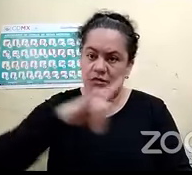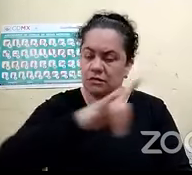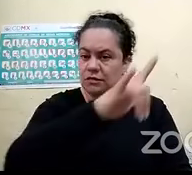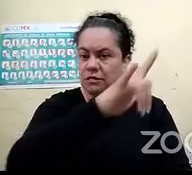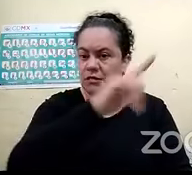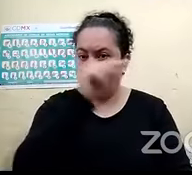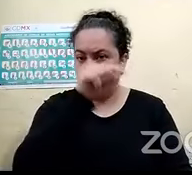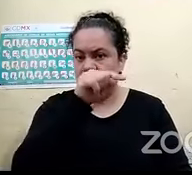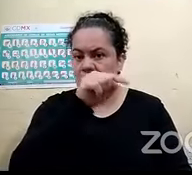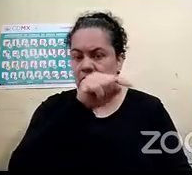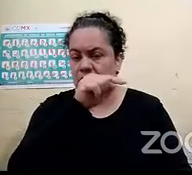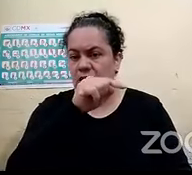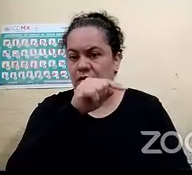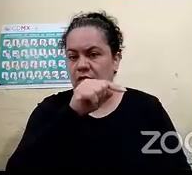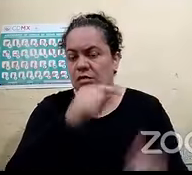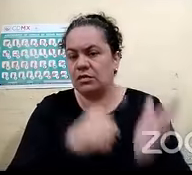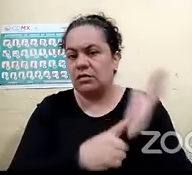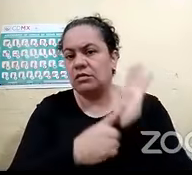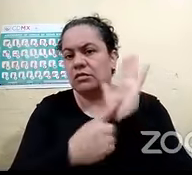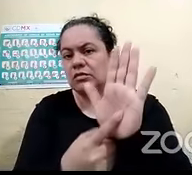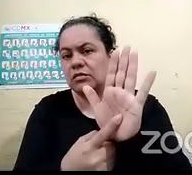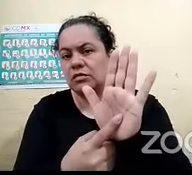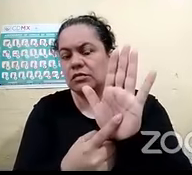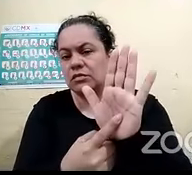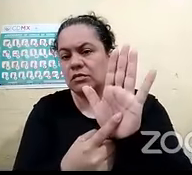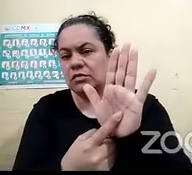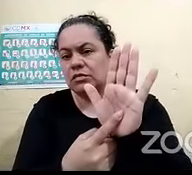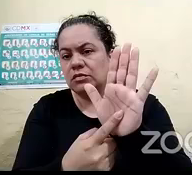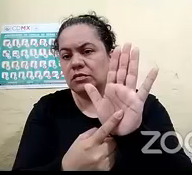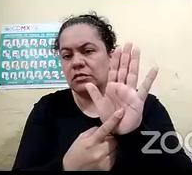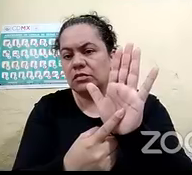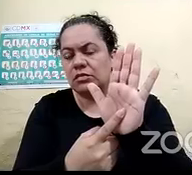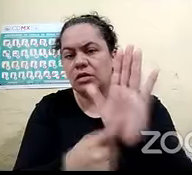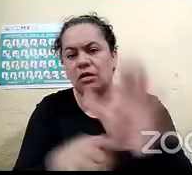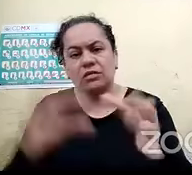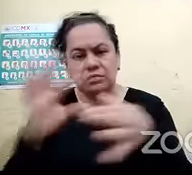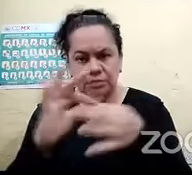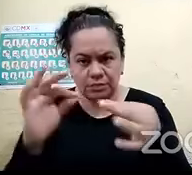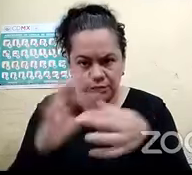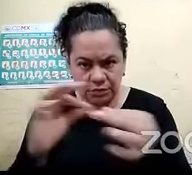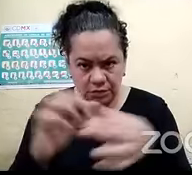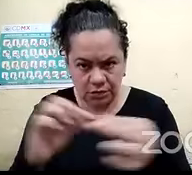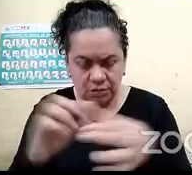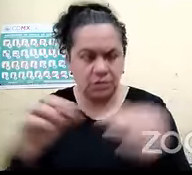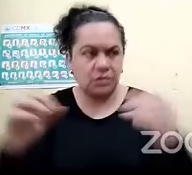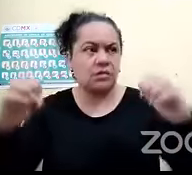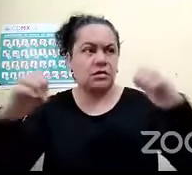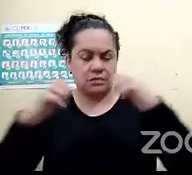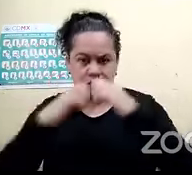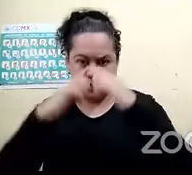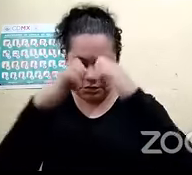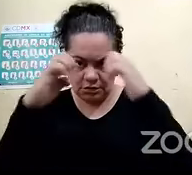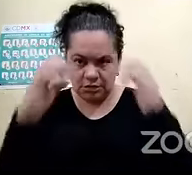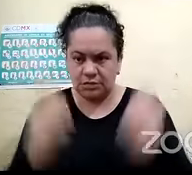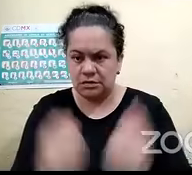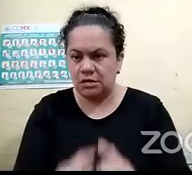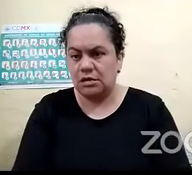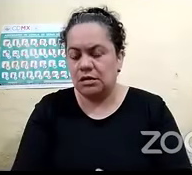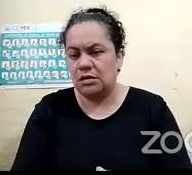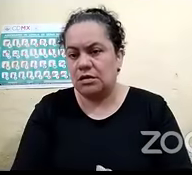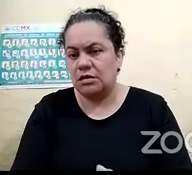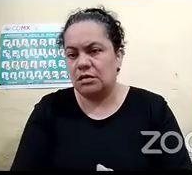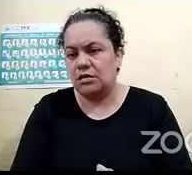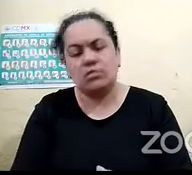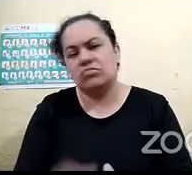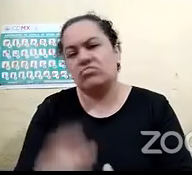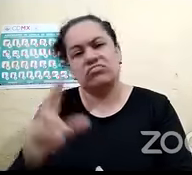un folletito en braille con las instrucciones de qué hacer en casos de emergencia y de ahí hay más no, no